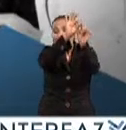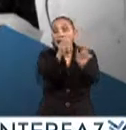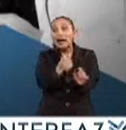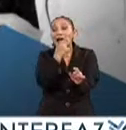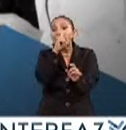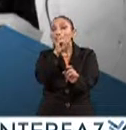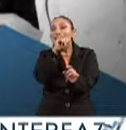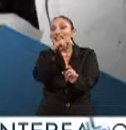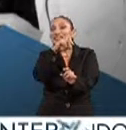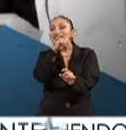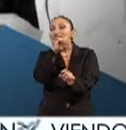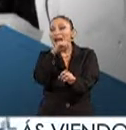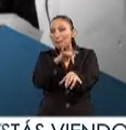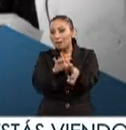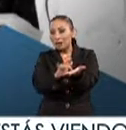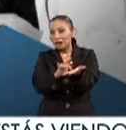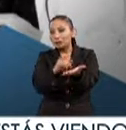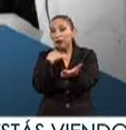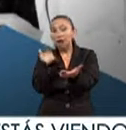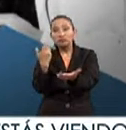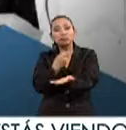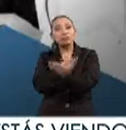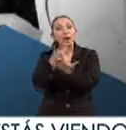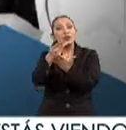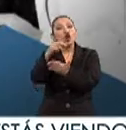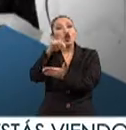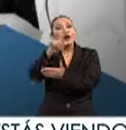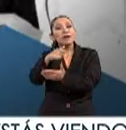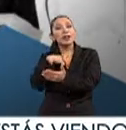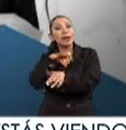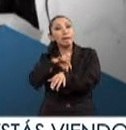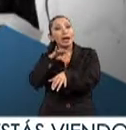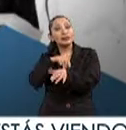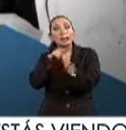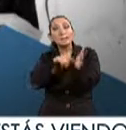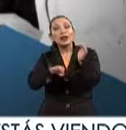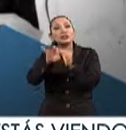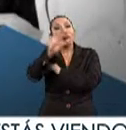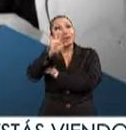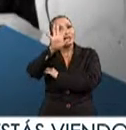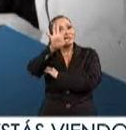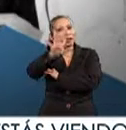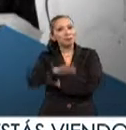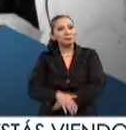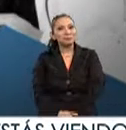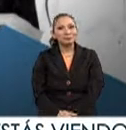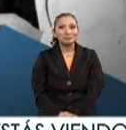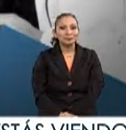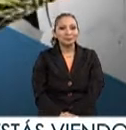la penicilina por el cual obtuvo el premio Nobel de Medicina en 1945